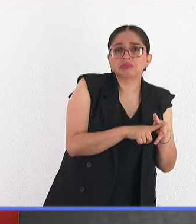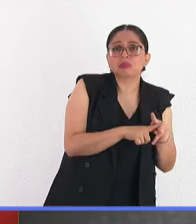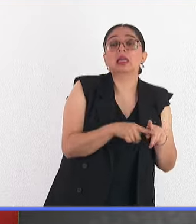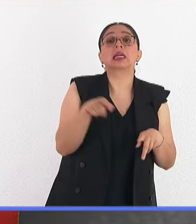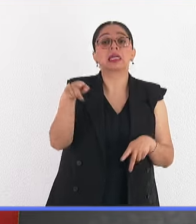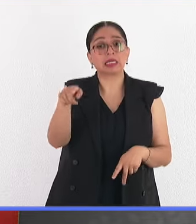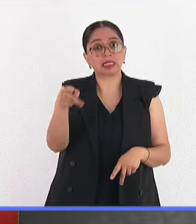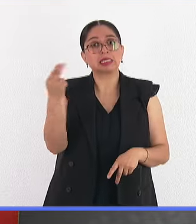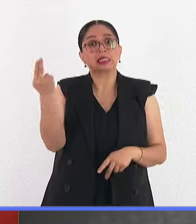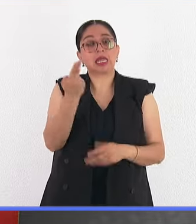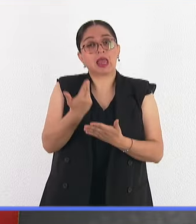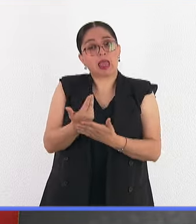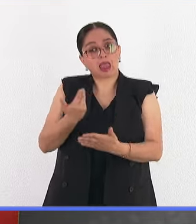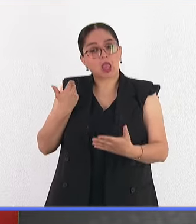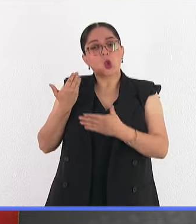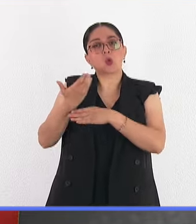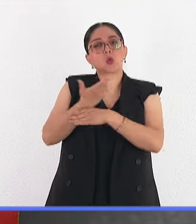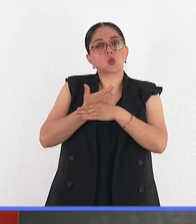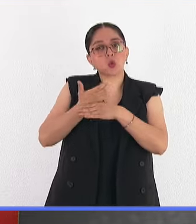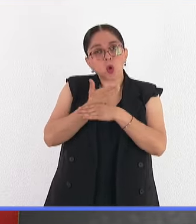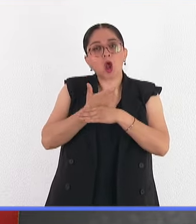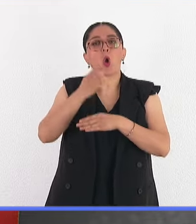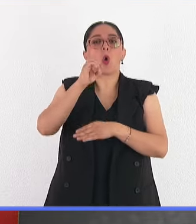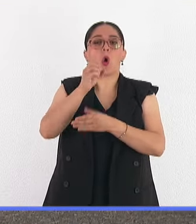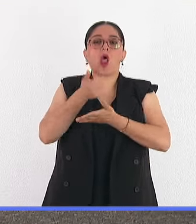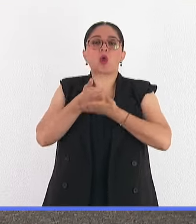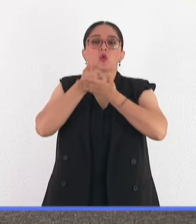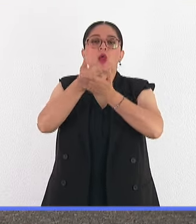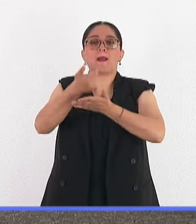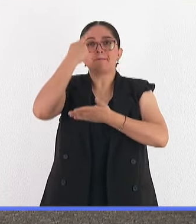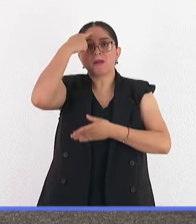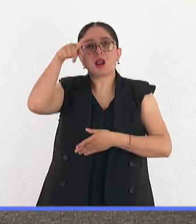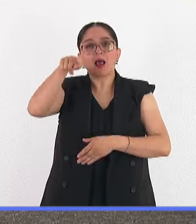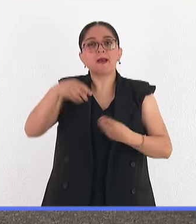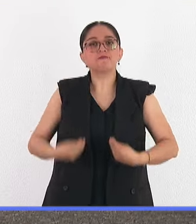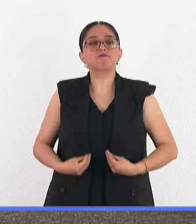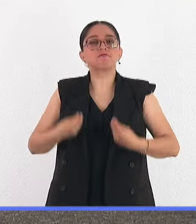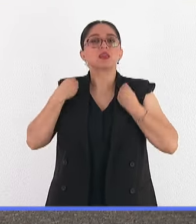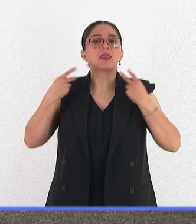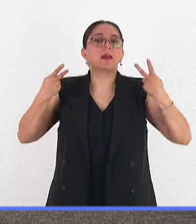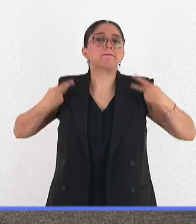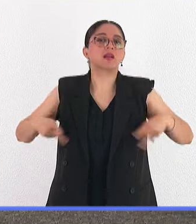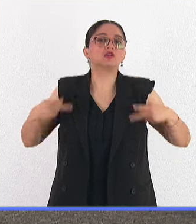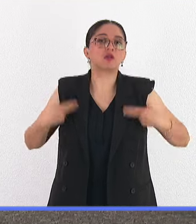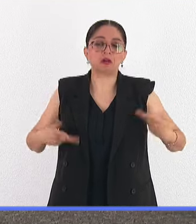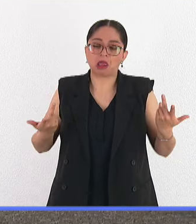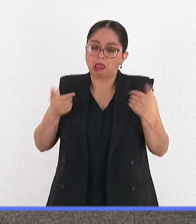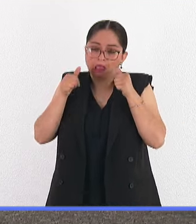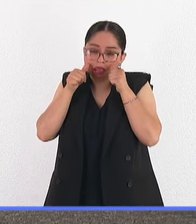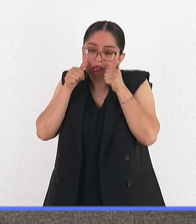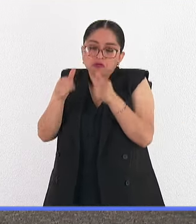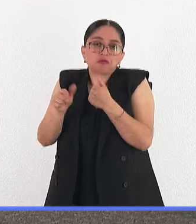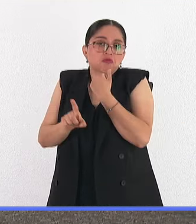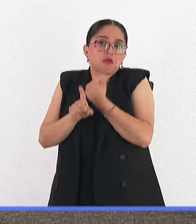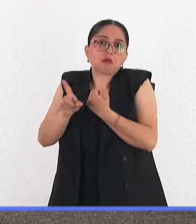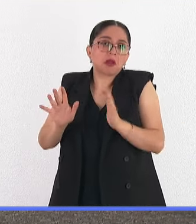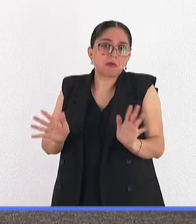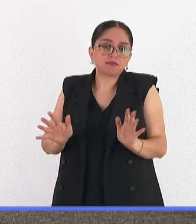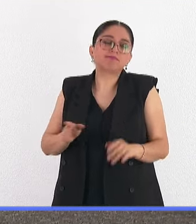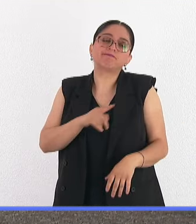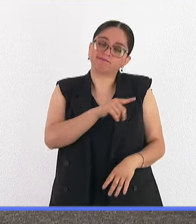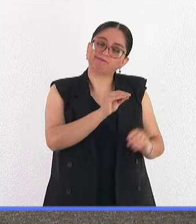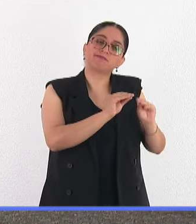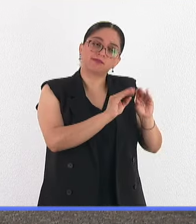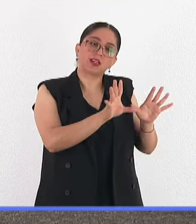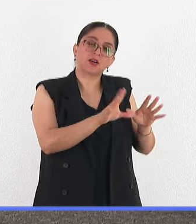en curar o cuando menos mejorar la calidad de vida del paciente. Entonces, atender el problema que se tiene hoy. esto nos lleva a